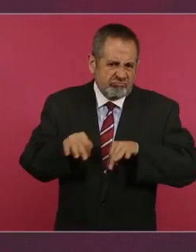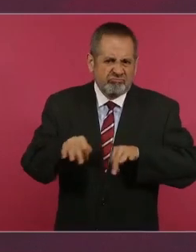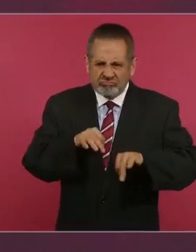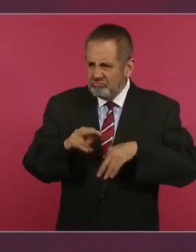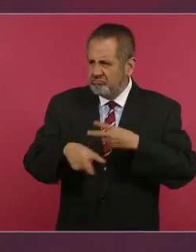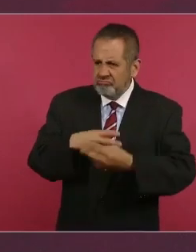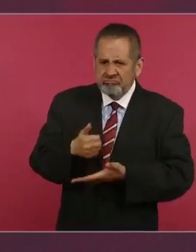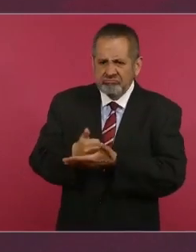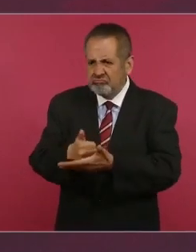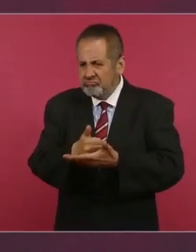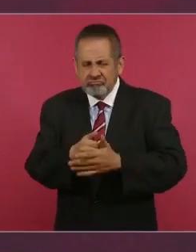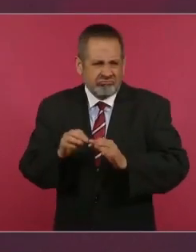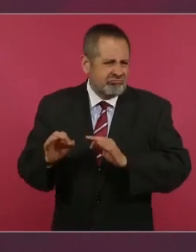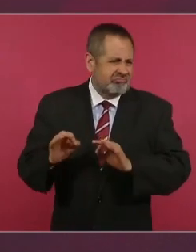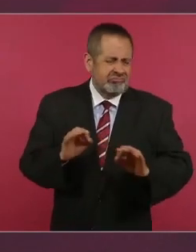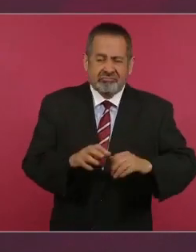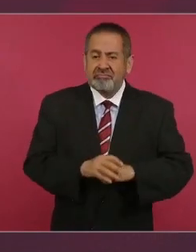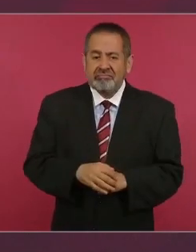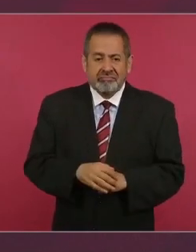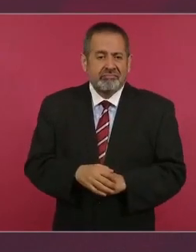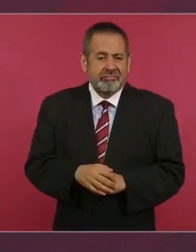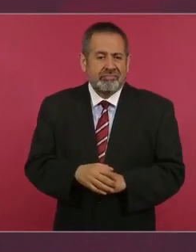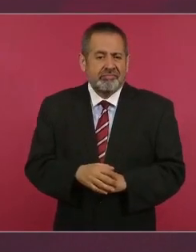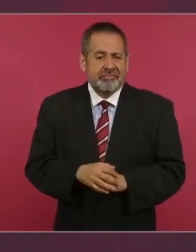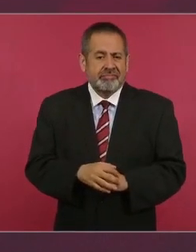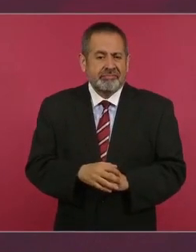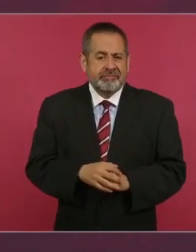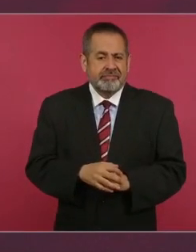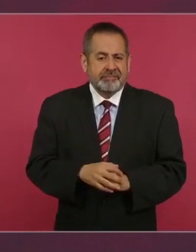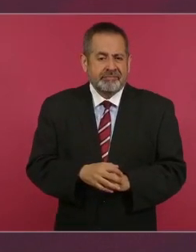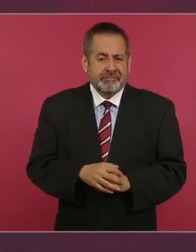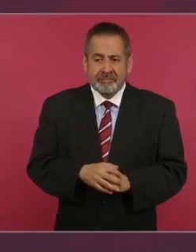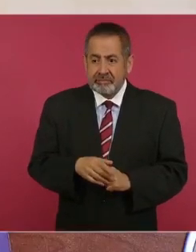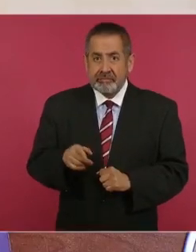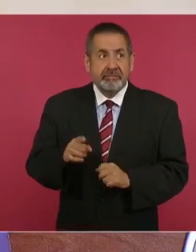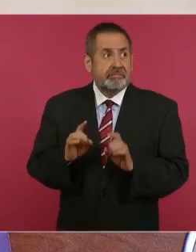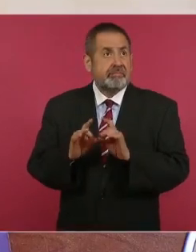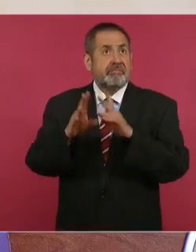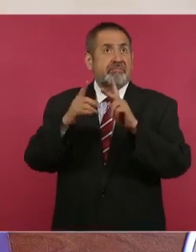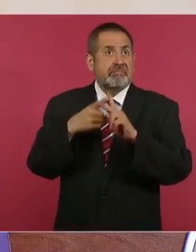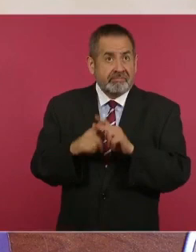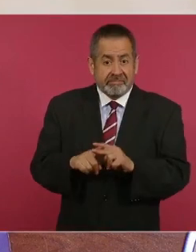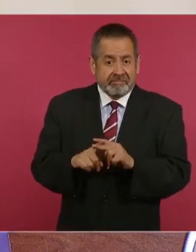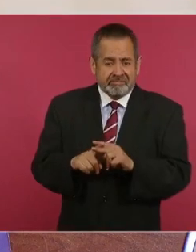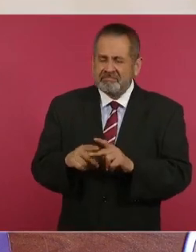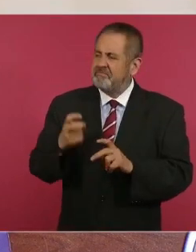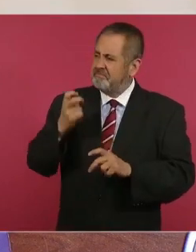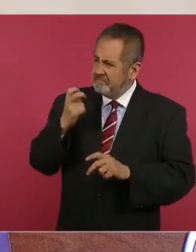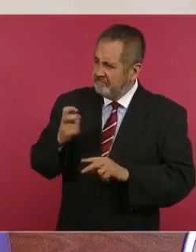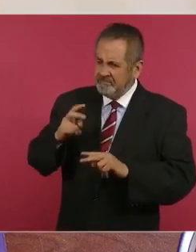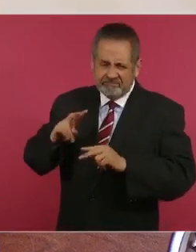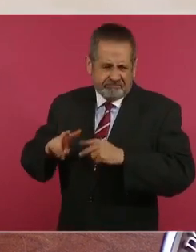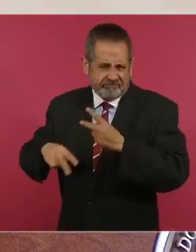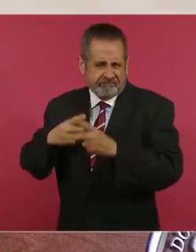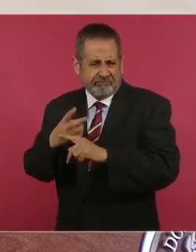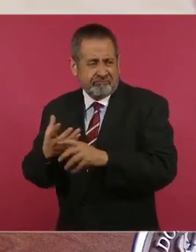desde el inicio de la